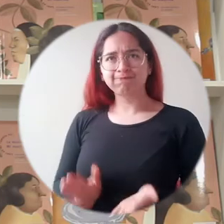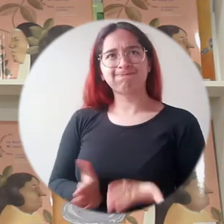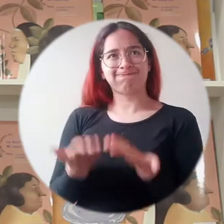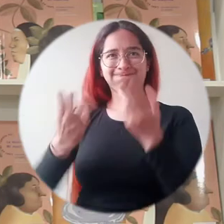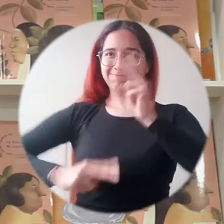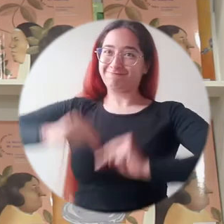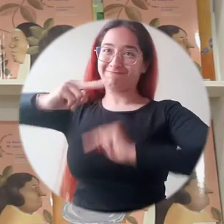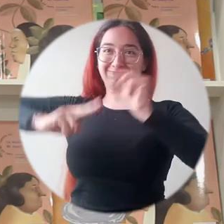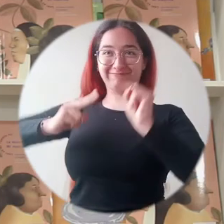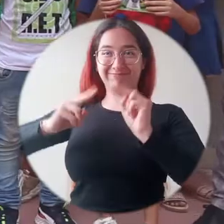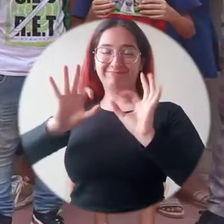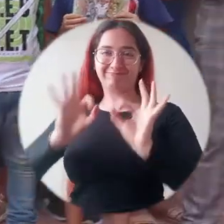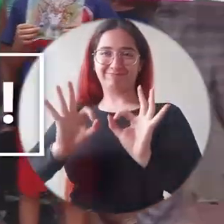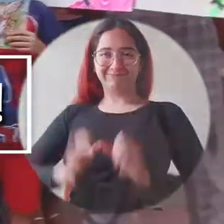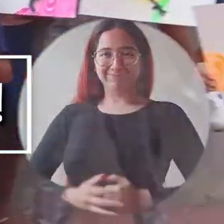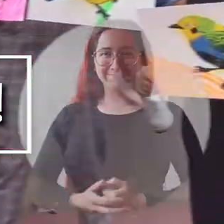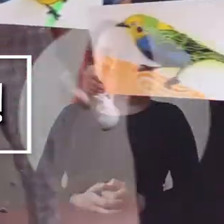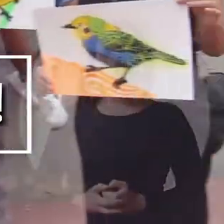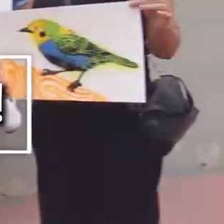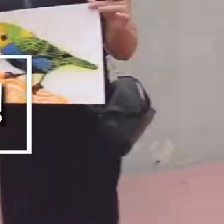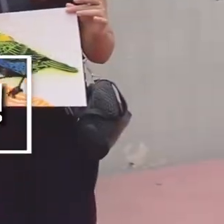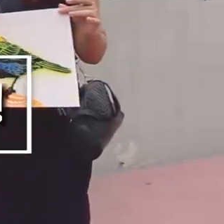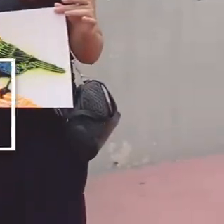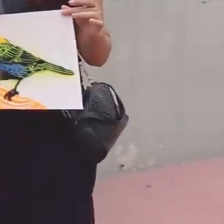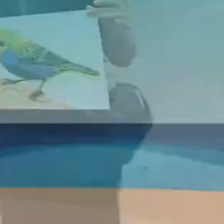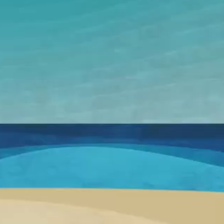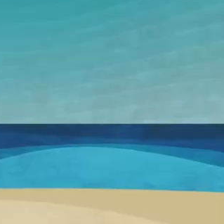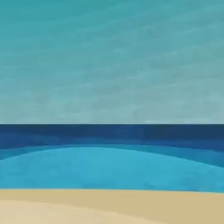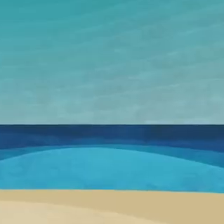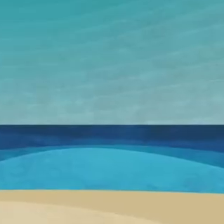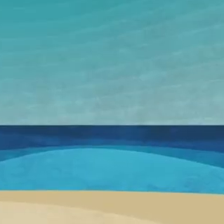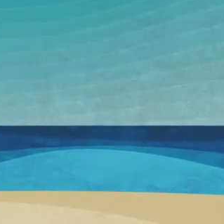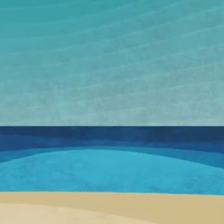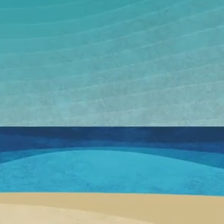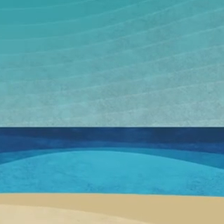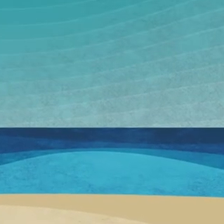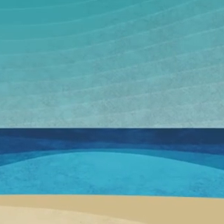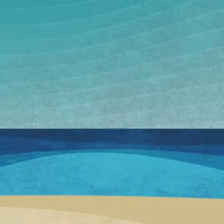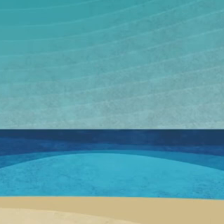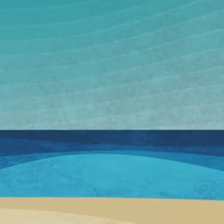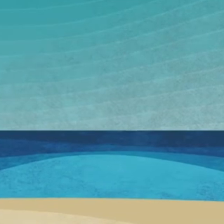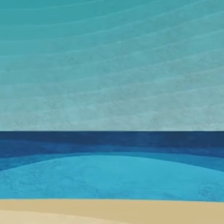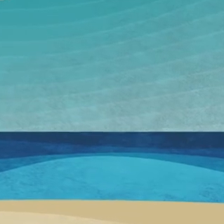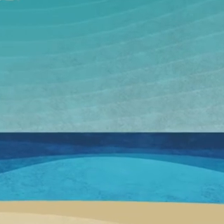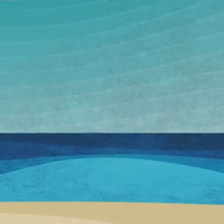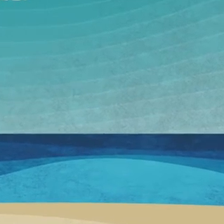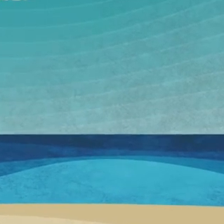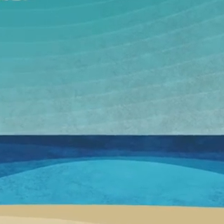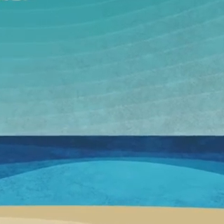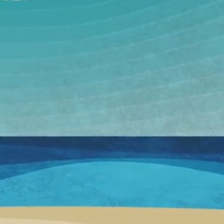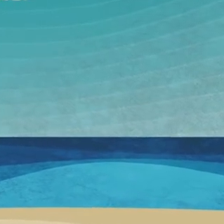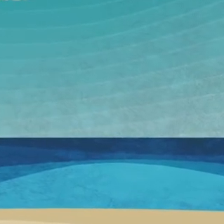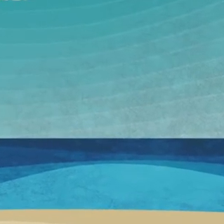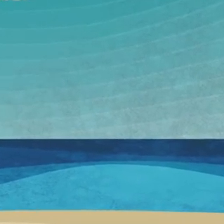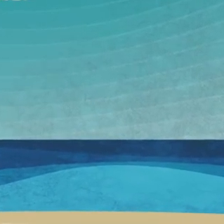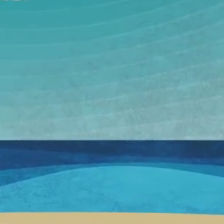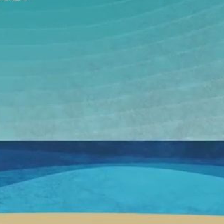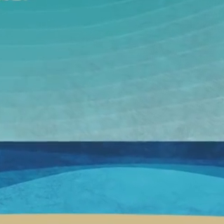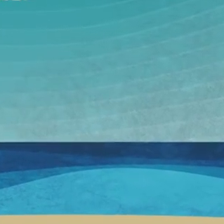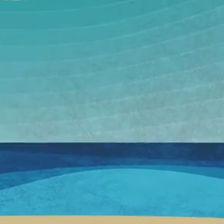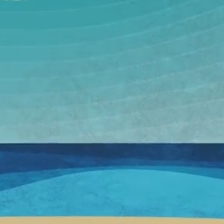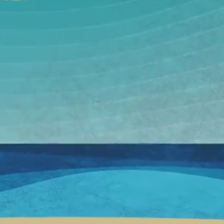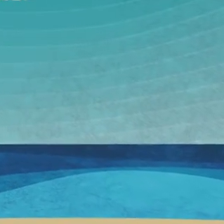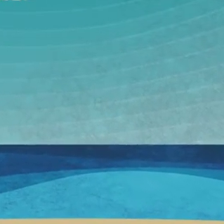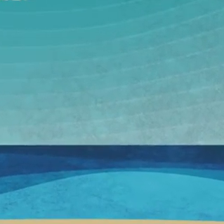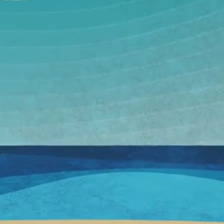presente, inmaterial. ¡Pierre escolar! Universidad del Magdalena. Aún más incluyente e